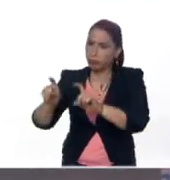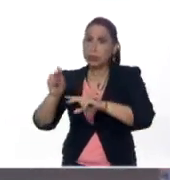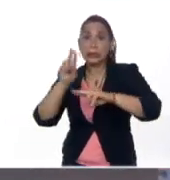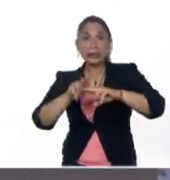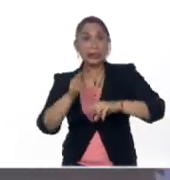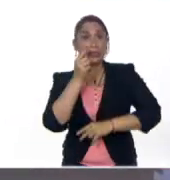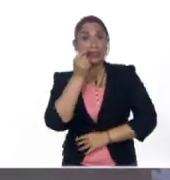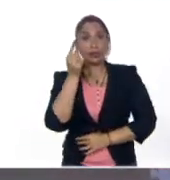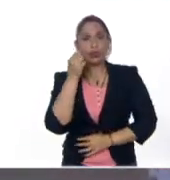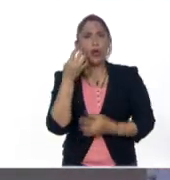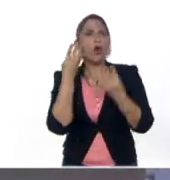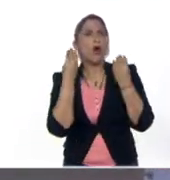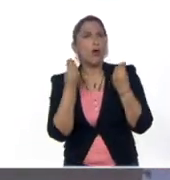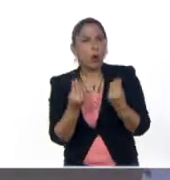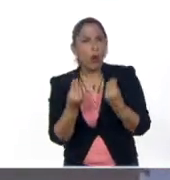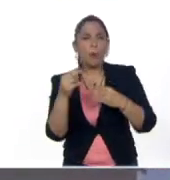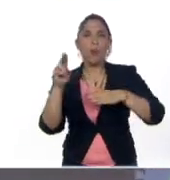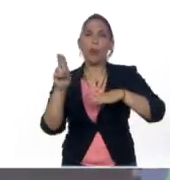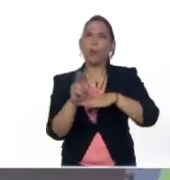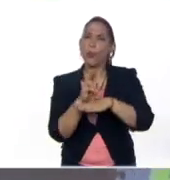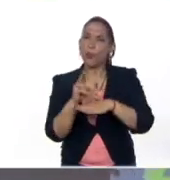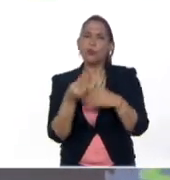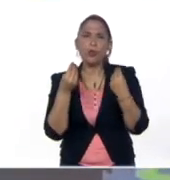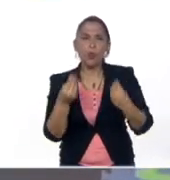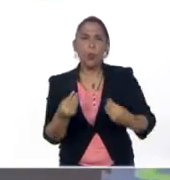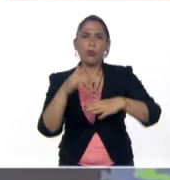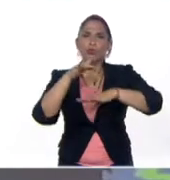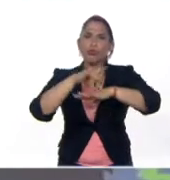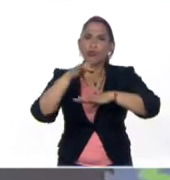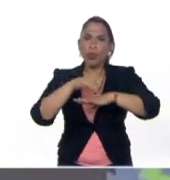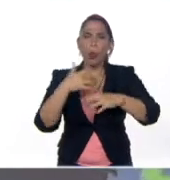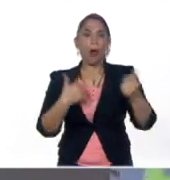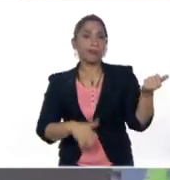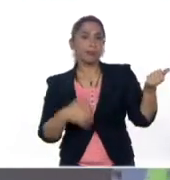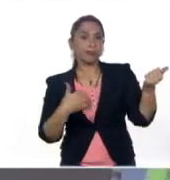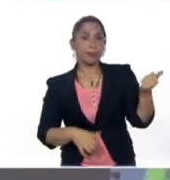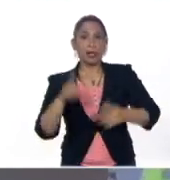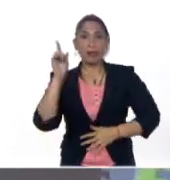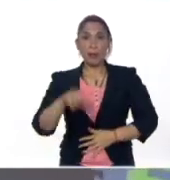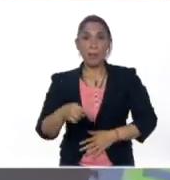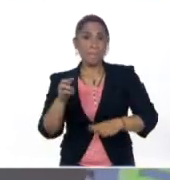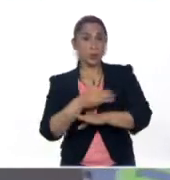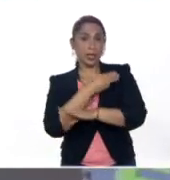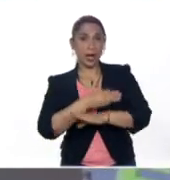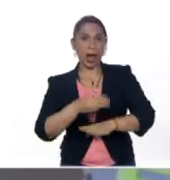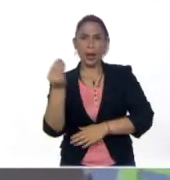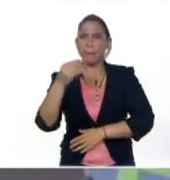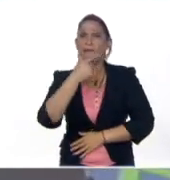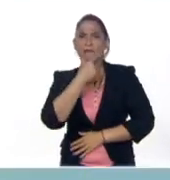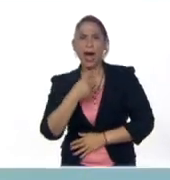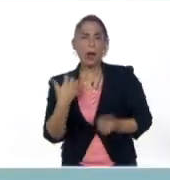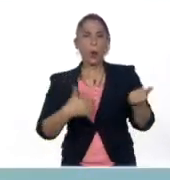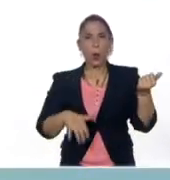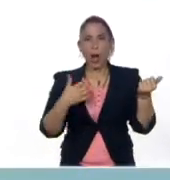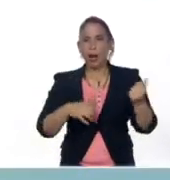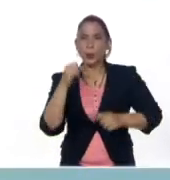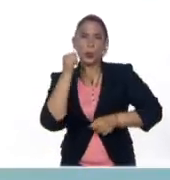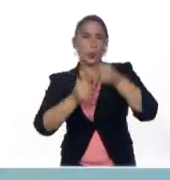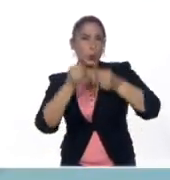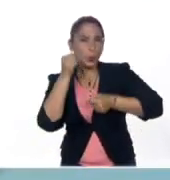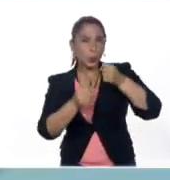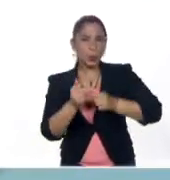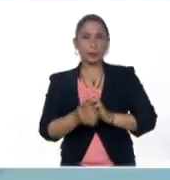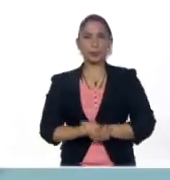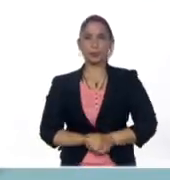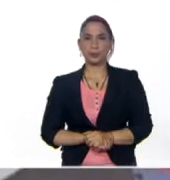los niñas A cómo se usan, cómo se tocan los instrumentos musicales más sencillos El cuatro, las maracas,